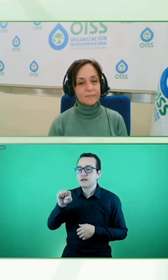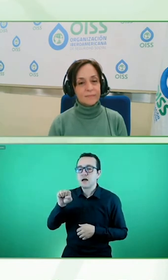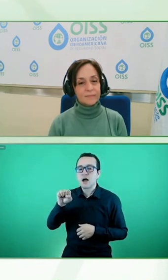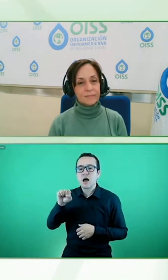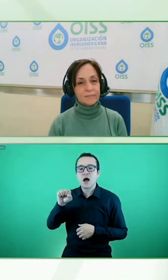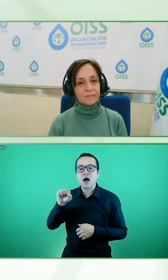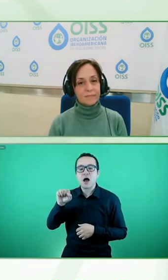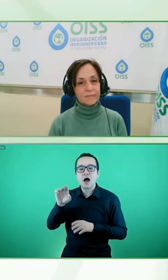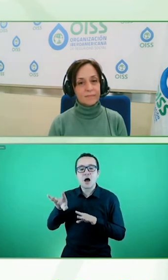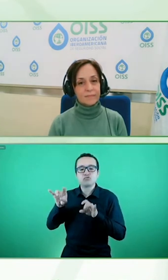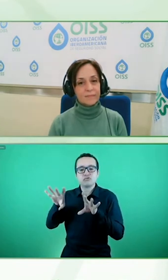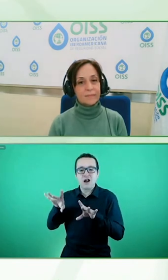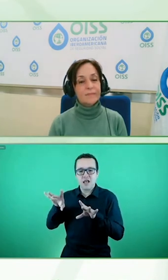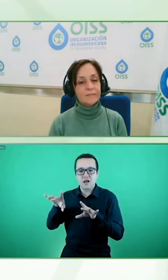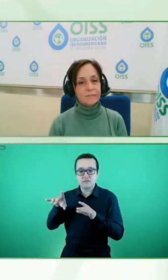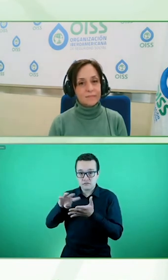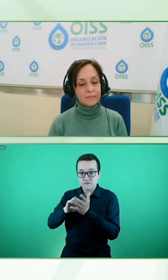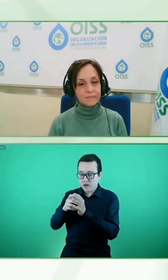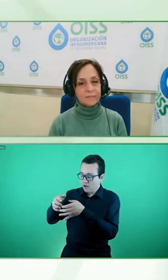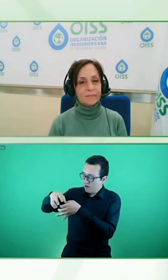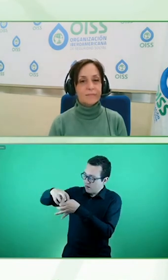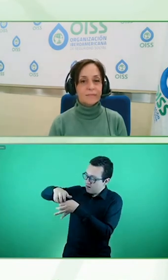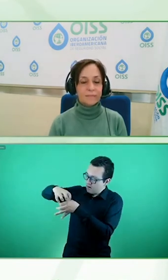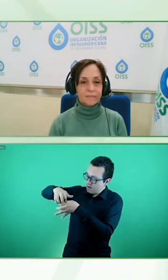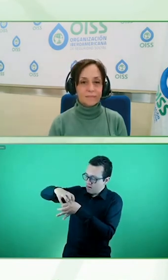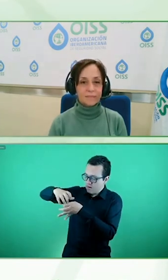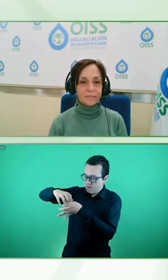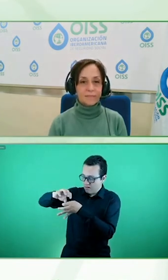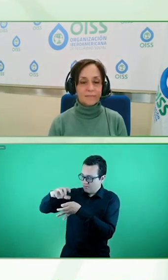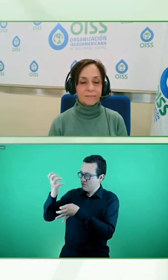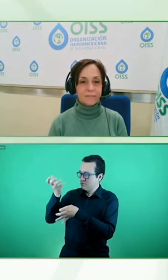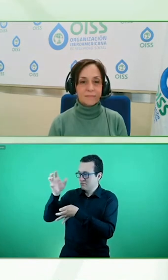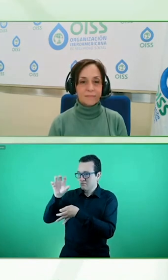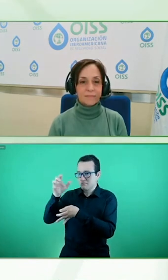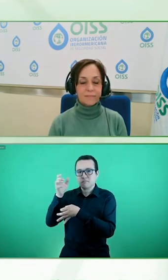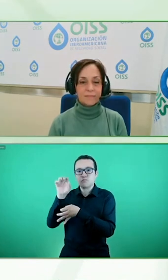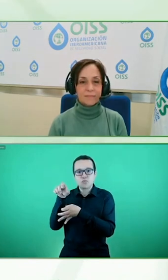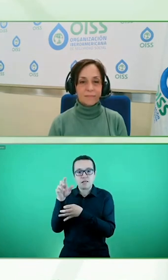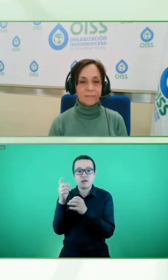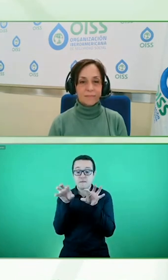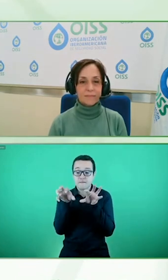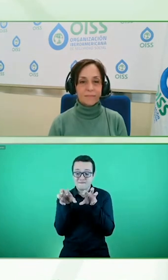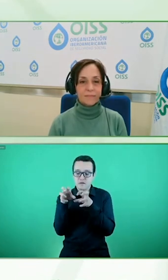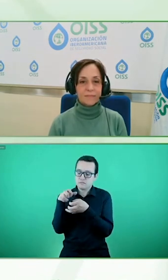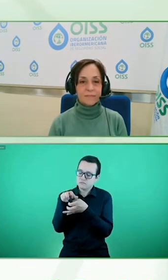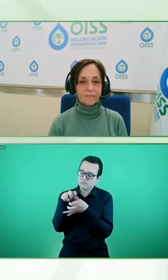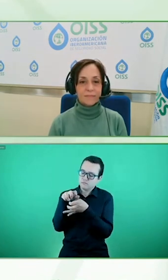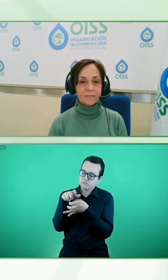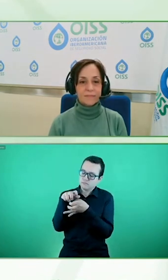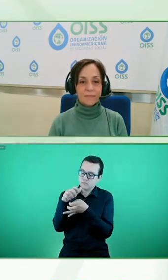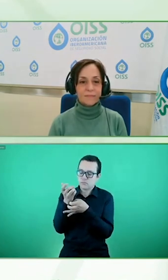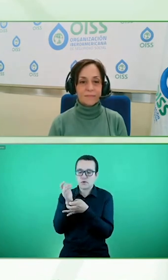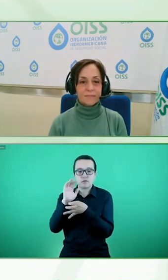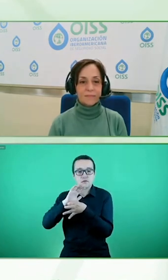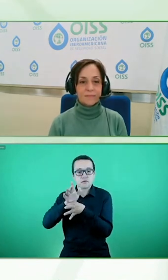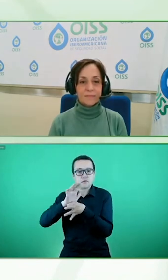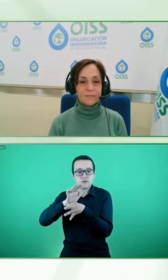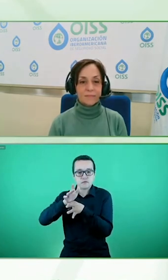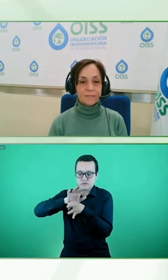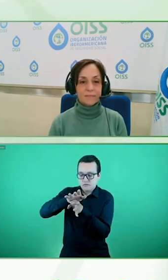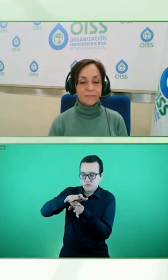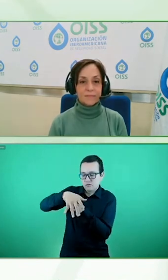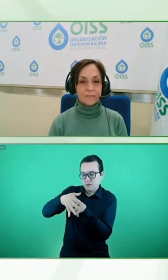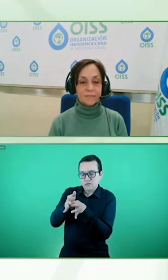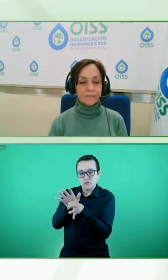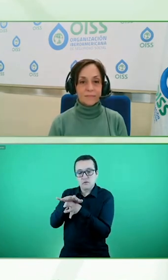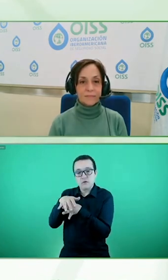una simple acción y puede usar grandes movimientos motores como la palma de la mano o el borde